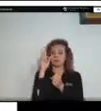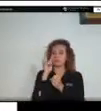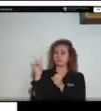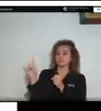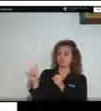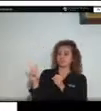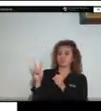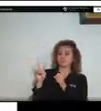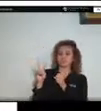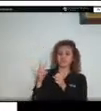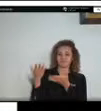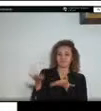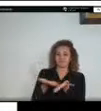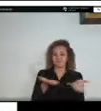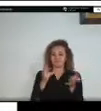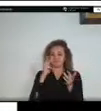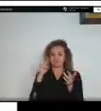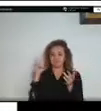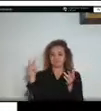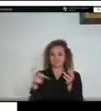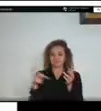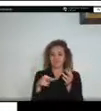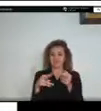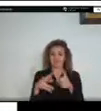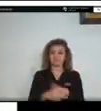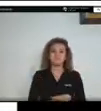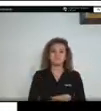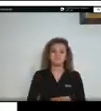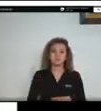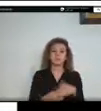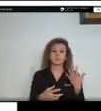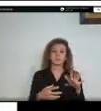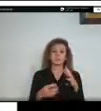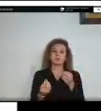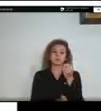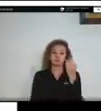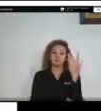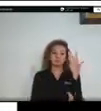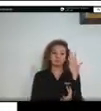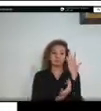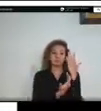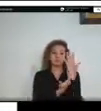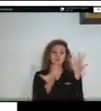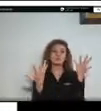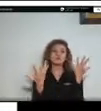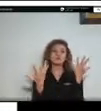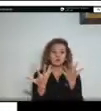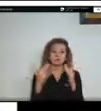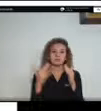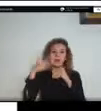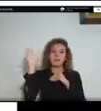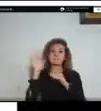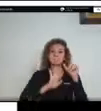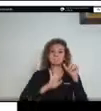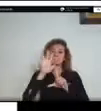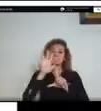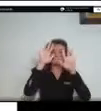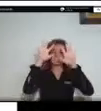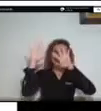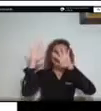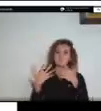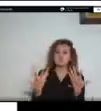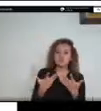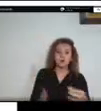también, gracias a este mapeo, nos ha dado a conocer los focos de incendio y posteriormente a ellos las áreas